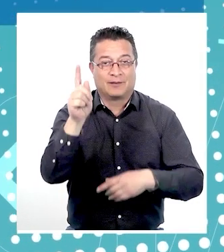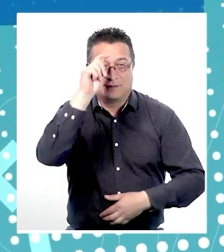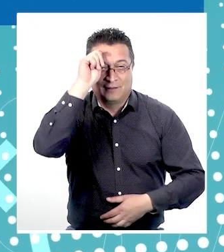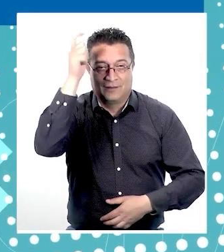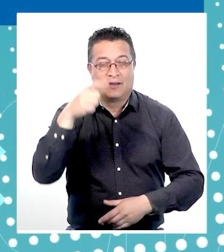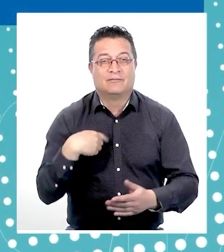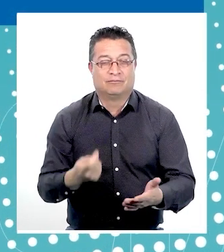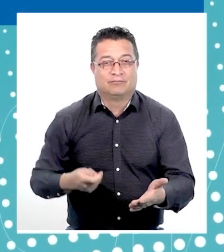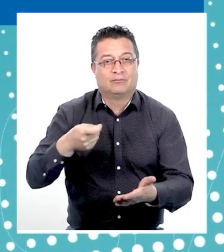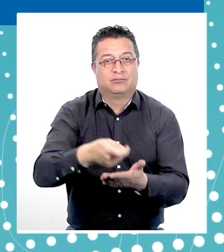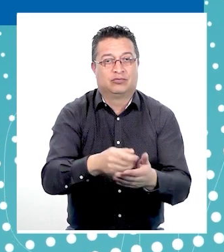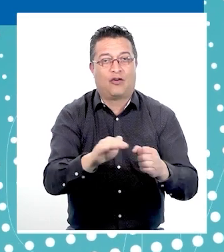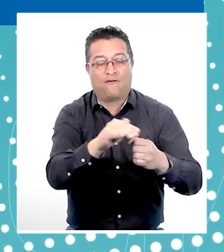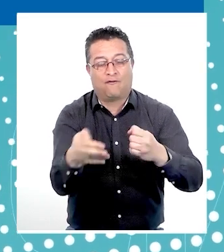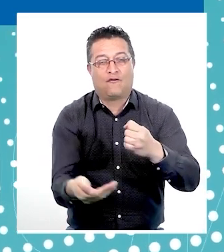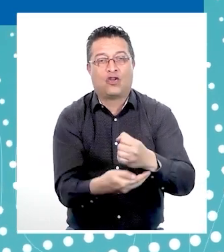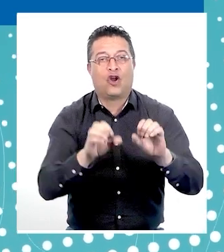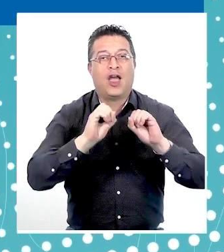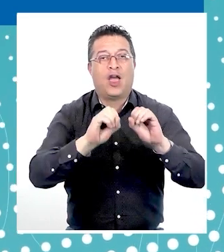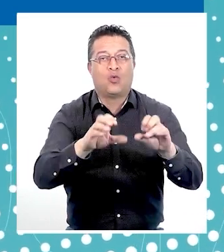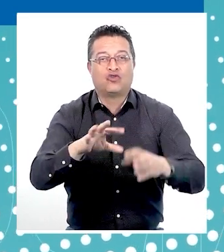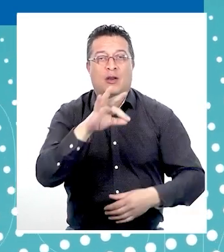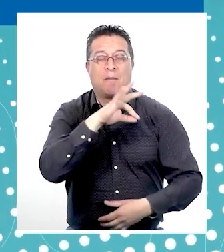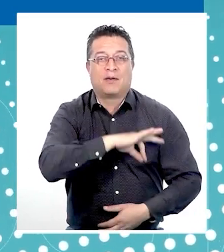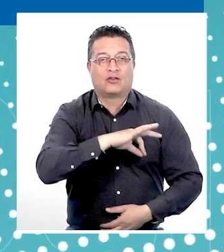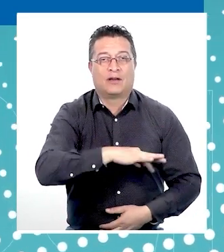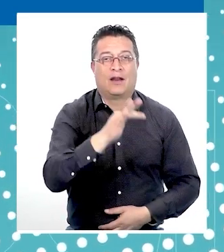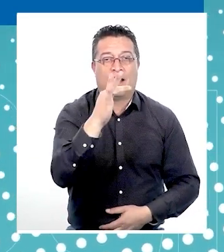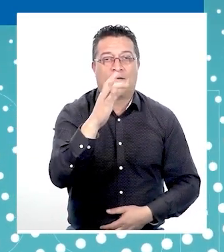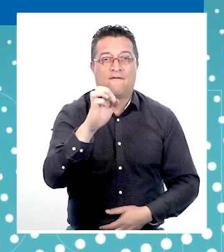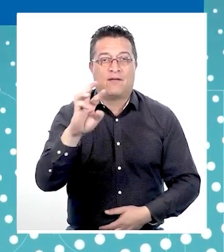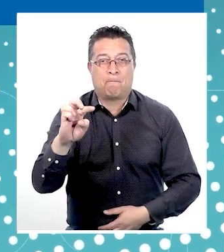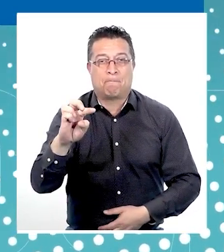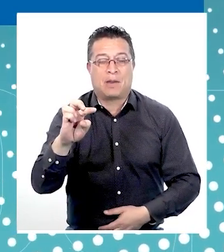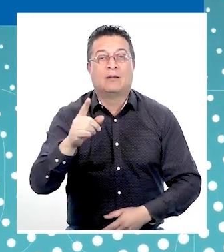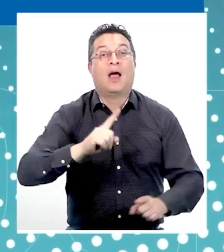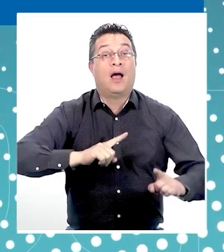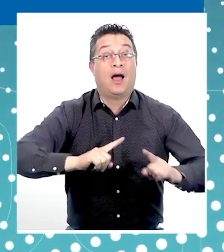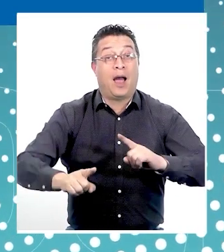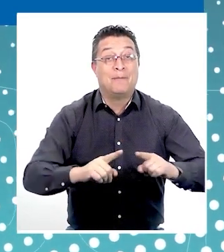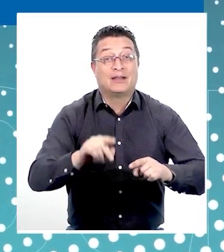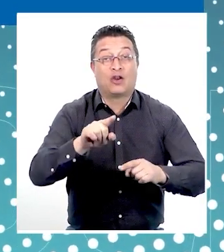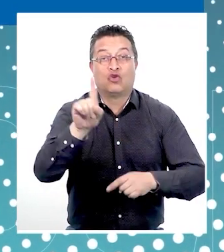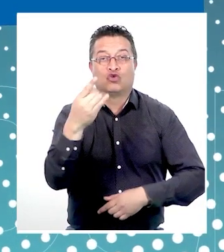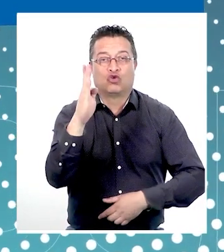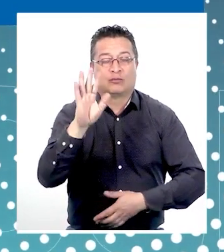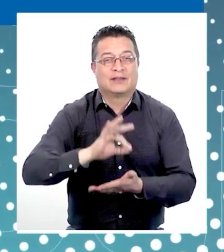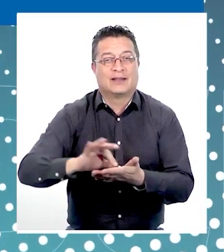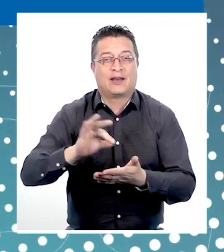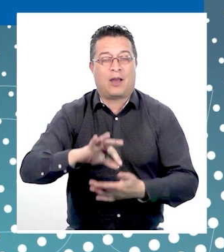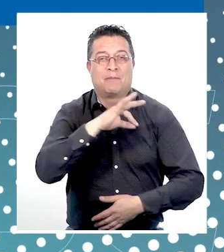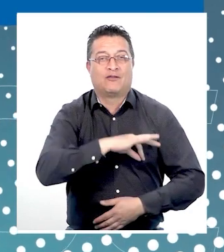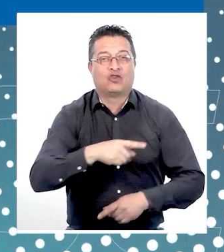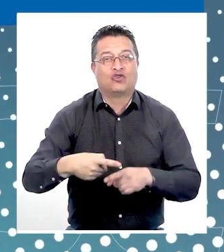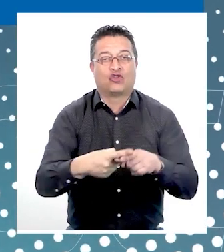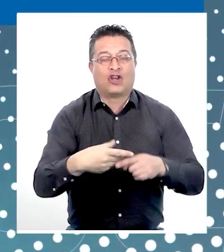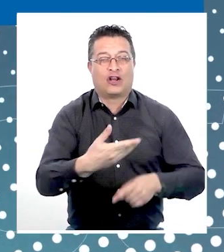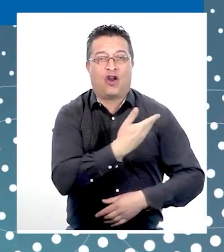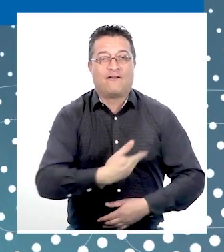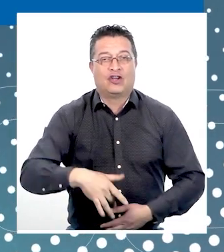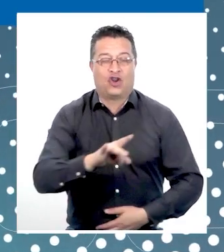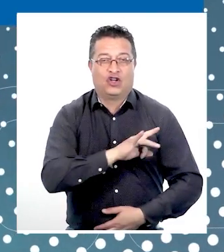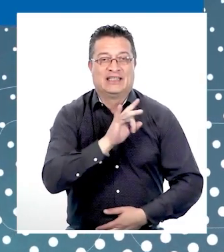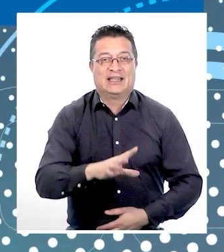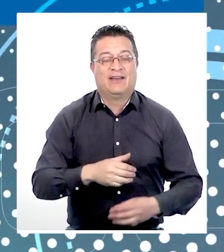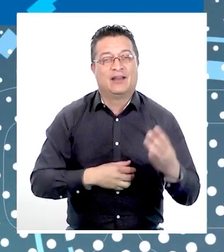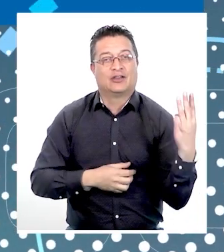Esta es una iniciativa financiada por el Fondo para la Educación Previsional, FEP, administrado por la Subsecretaría de Previsión